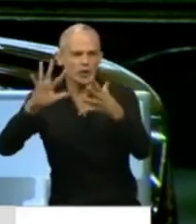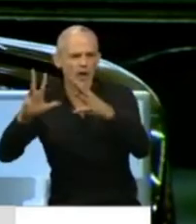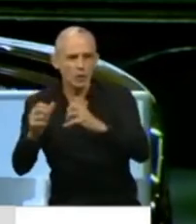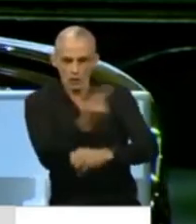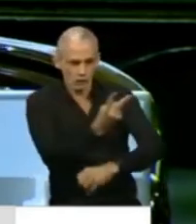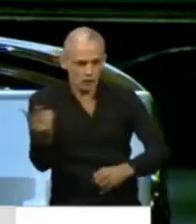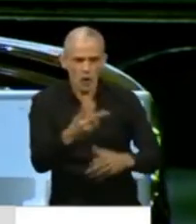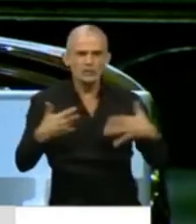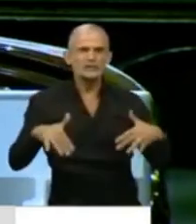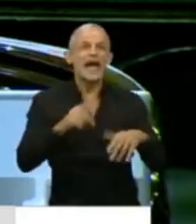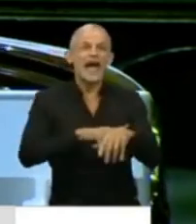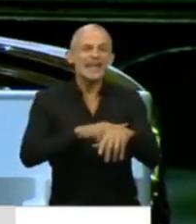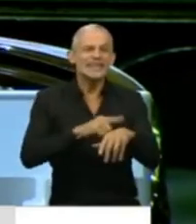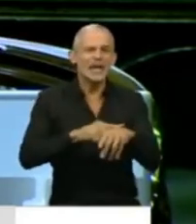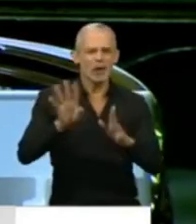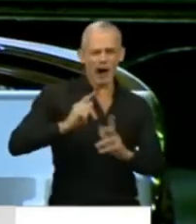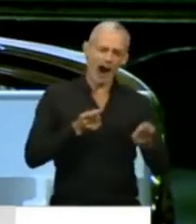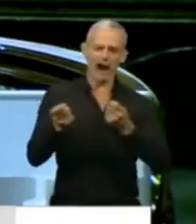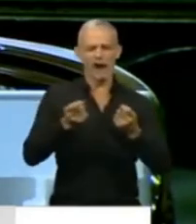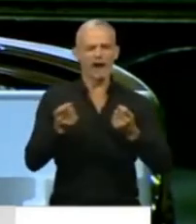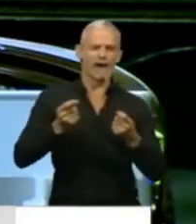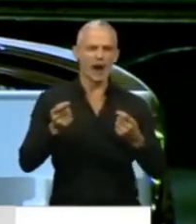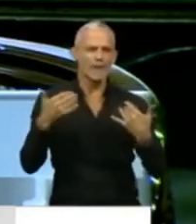no hay tiempo para especulaciones.